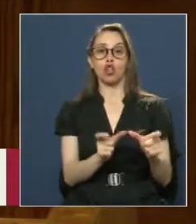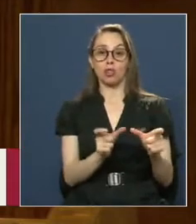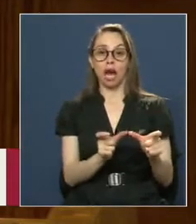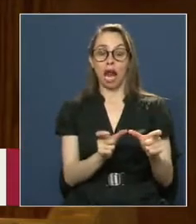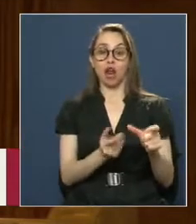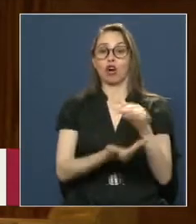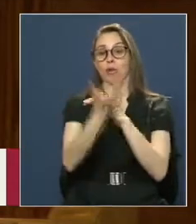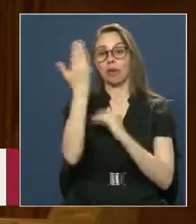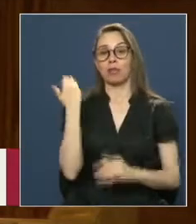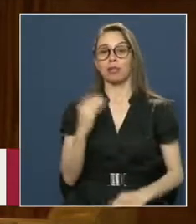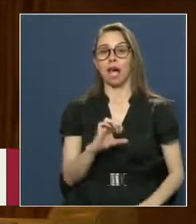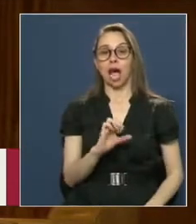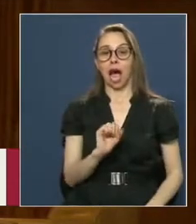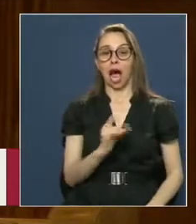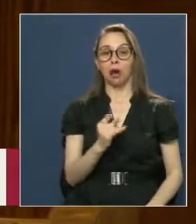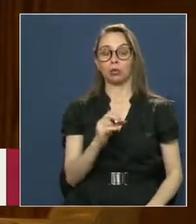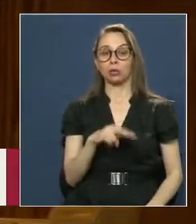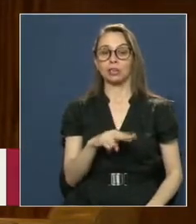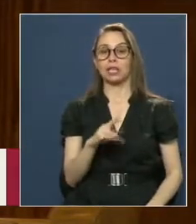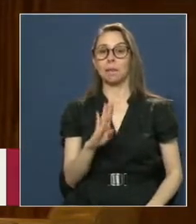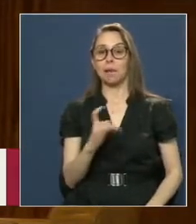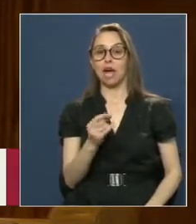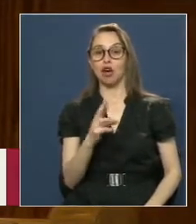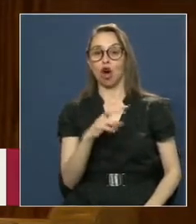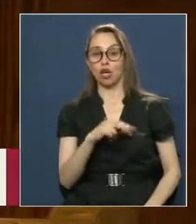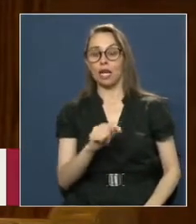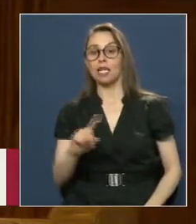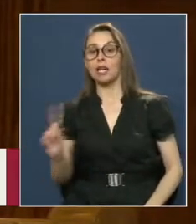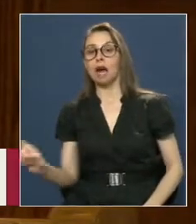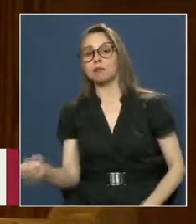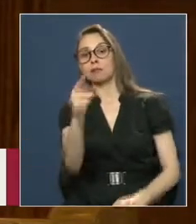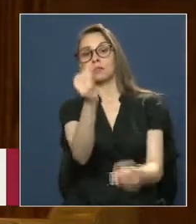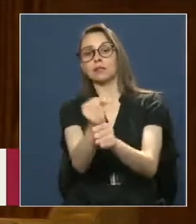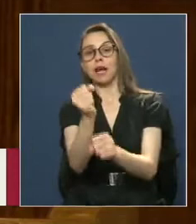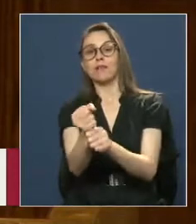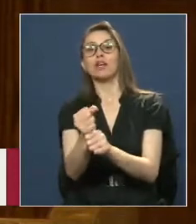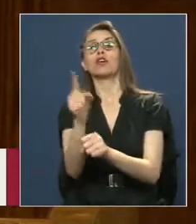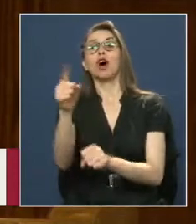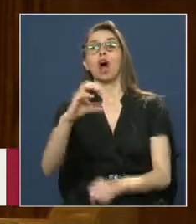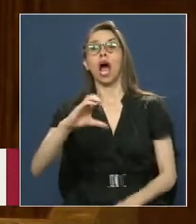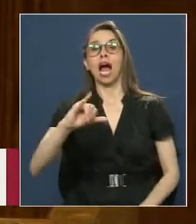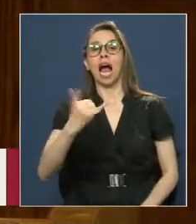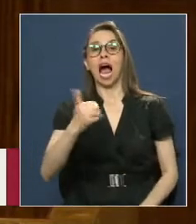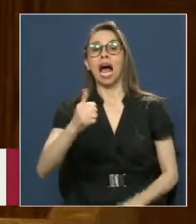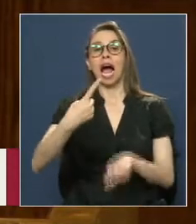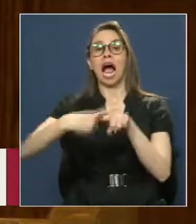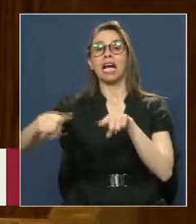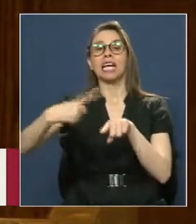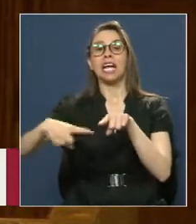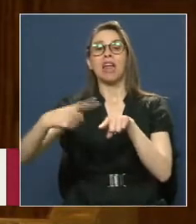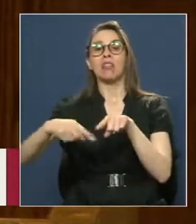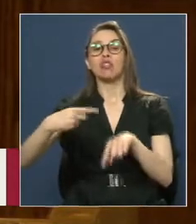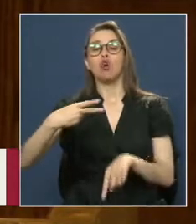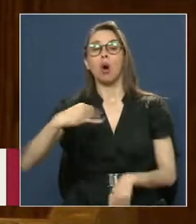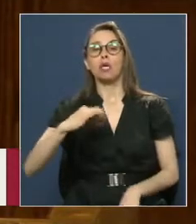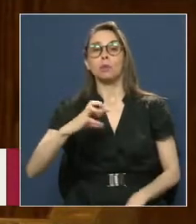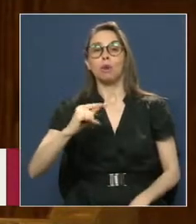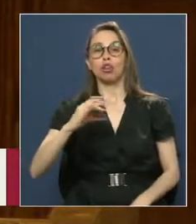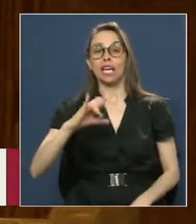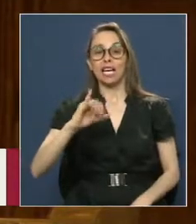Agustín Begorena Rivera Lo envió en comisión de servicio a la caja de crédito hipotecario Para que se